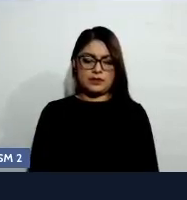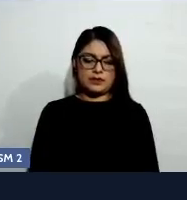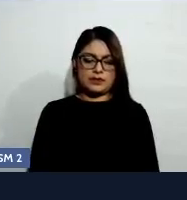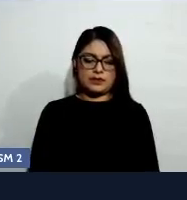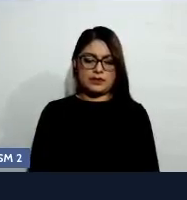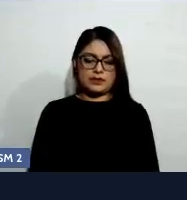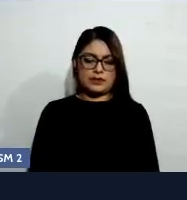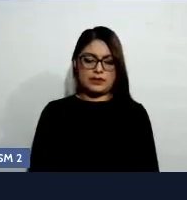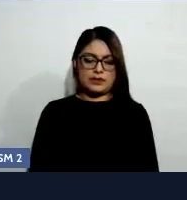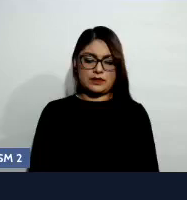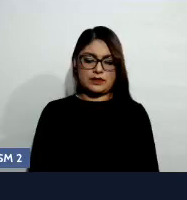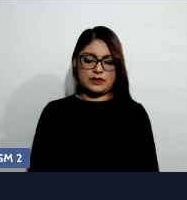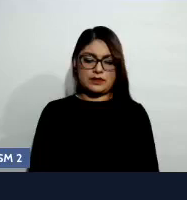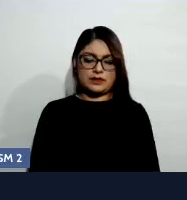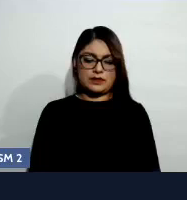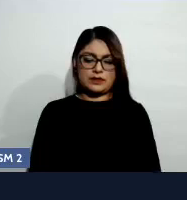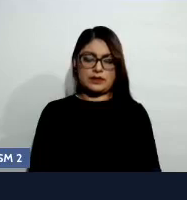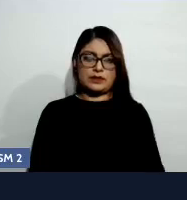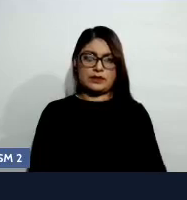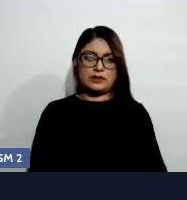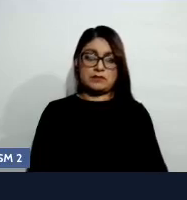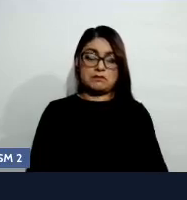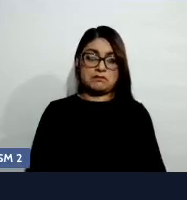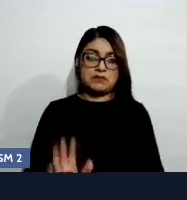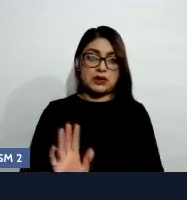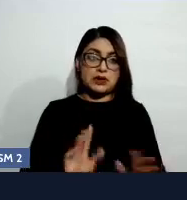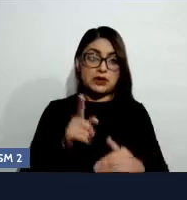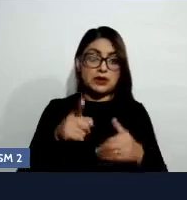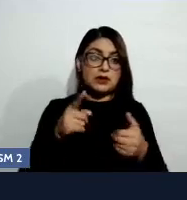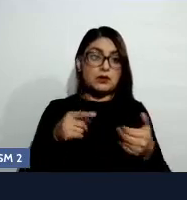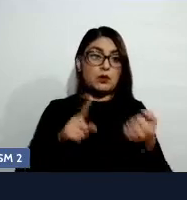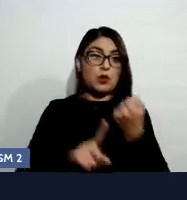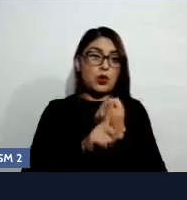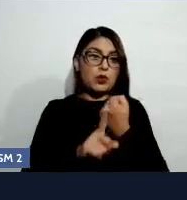Bueno, parece que tenemos unos pequeños problemas tecnológicos.